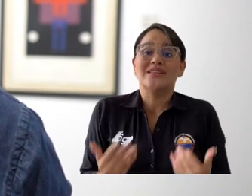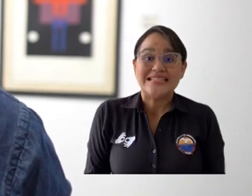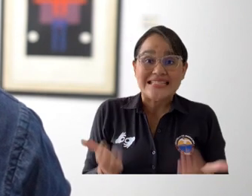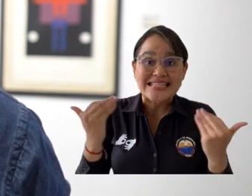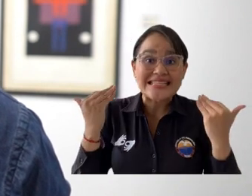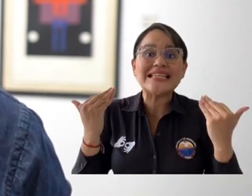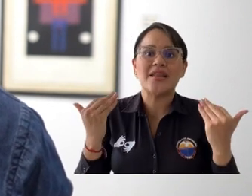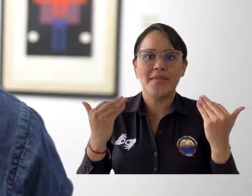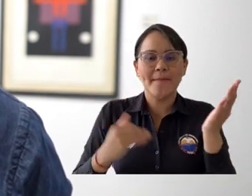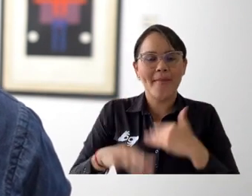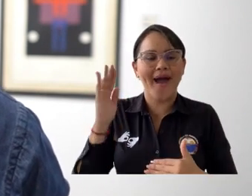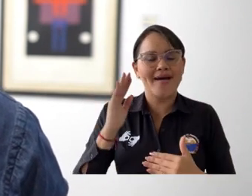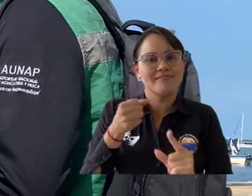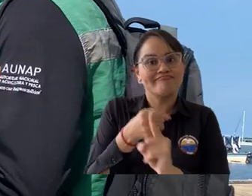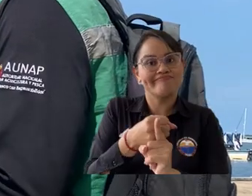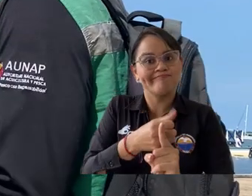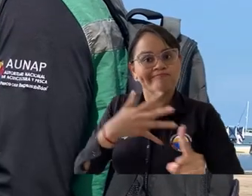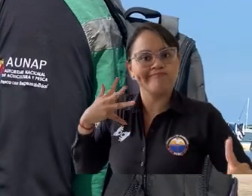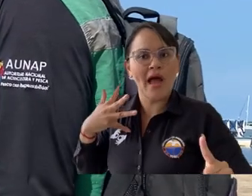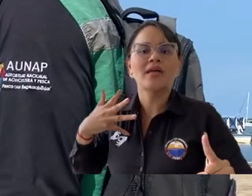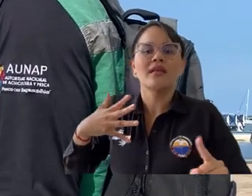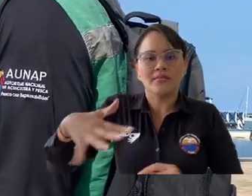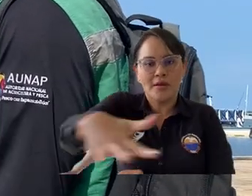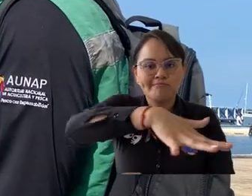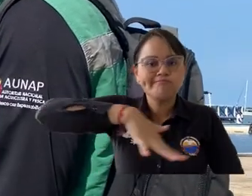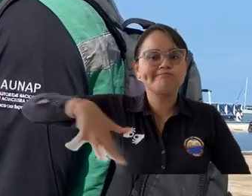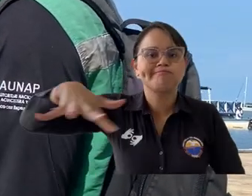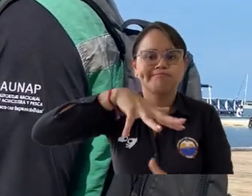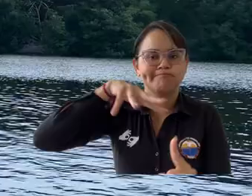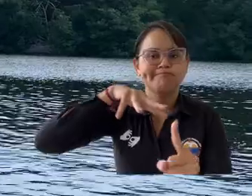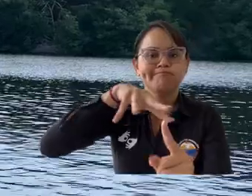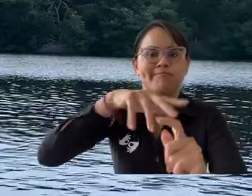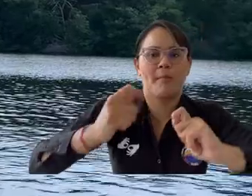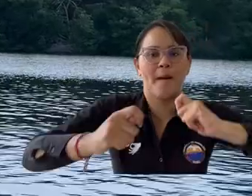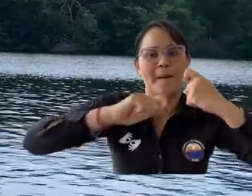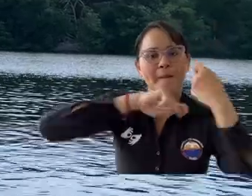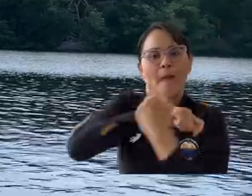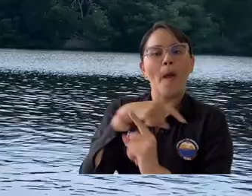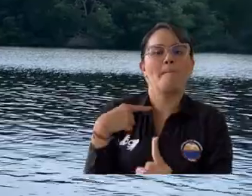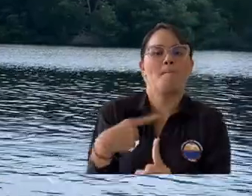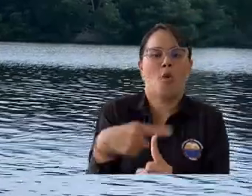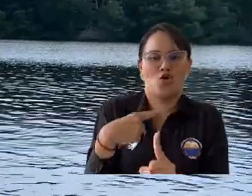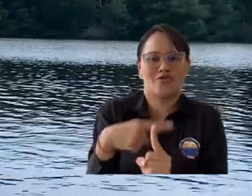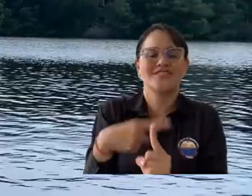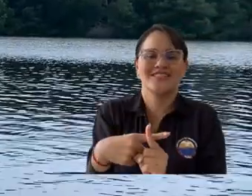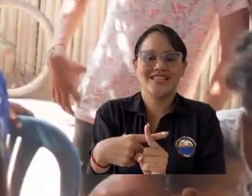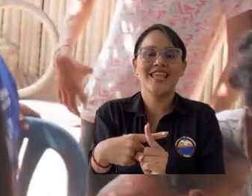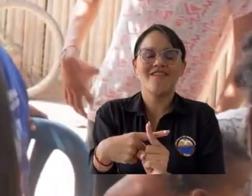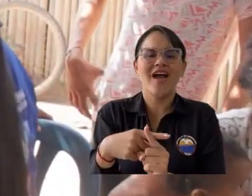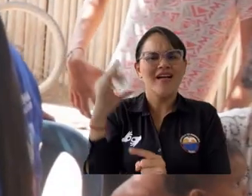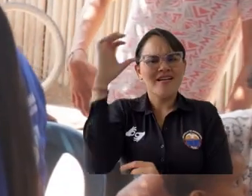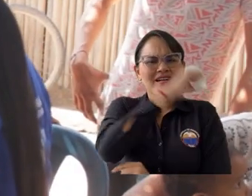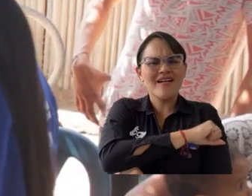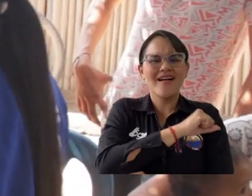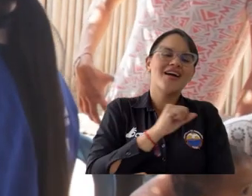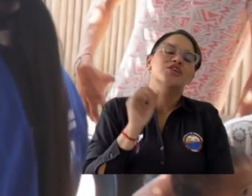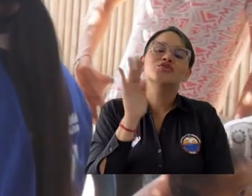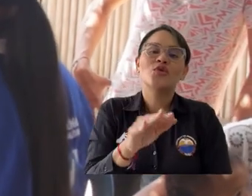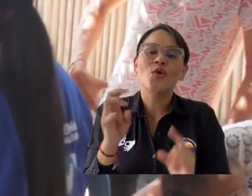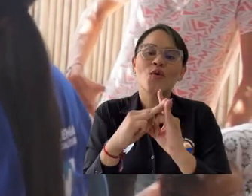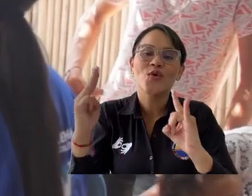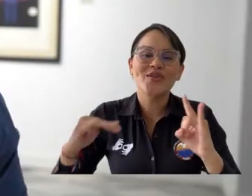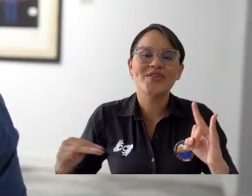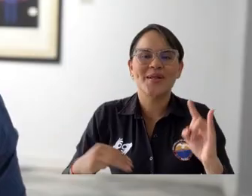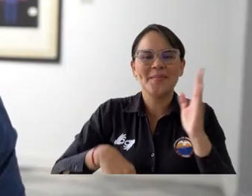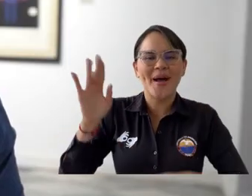esto genera un impacto y una transformación positiva en los territorios. Y al final todo esto, esta es una gestión que la universidad